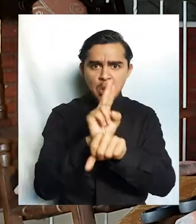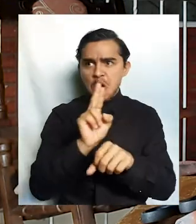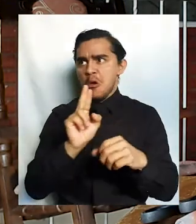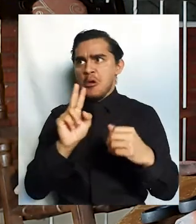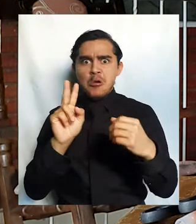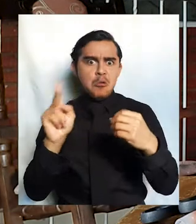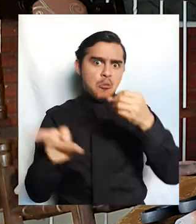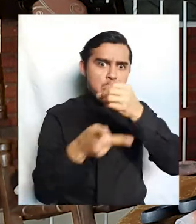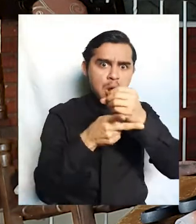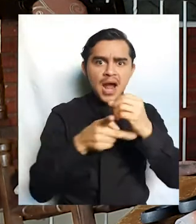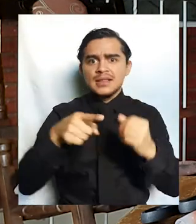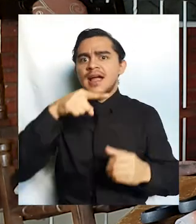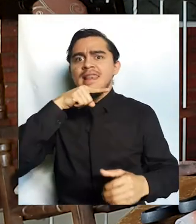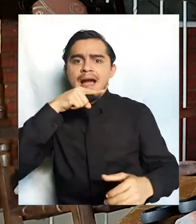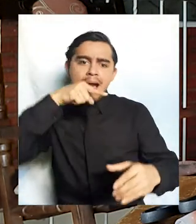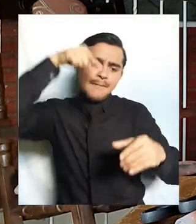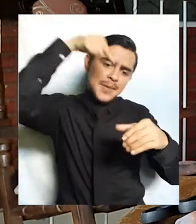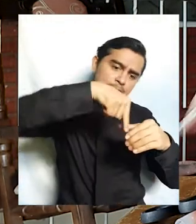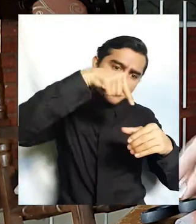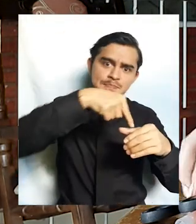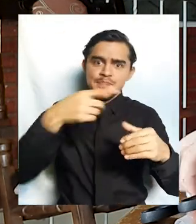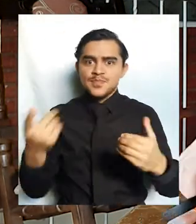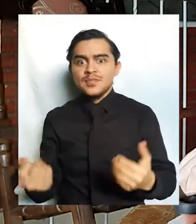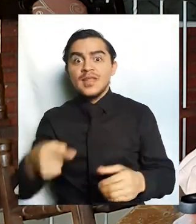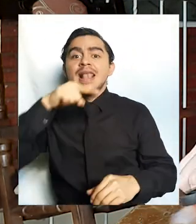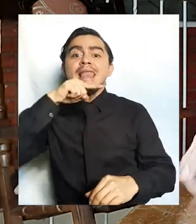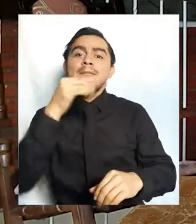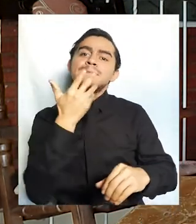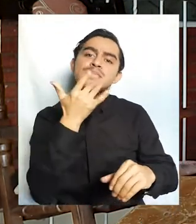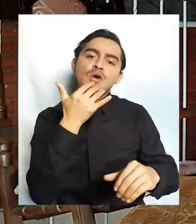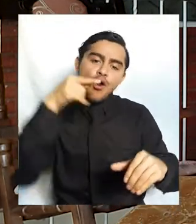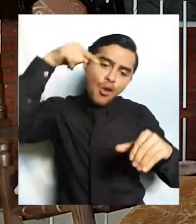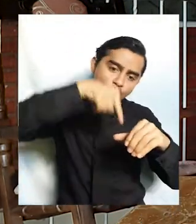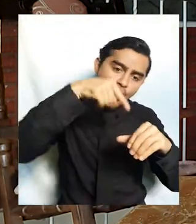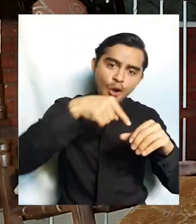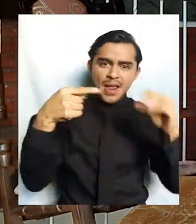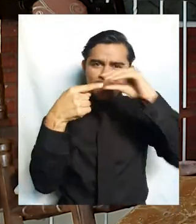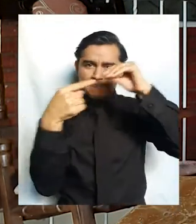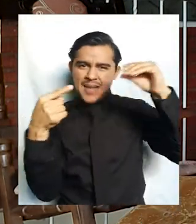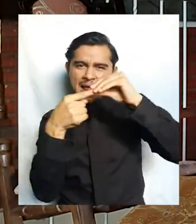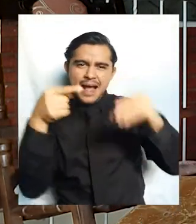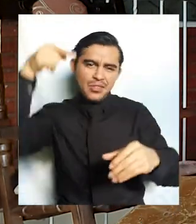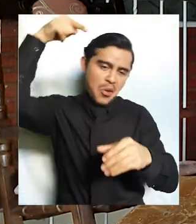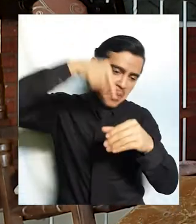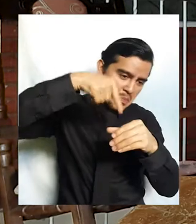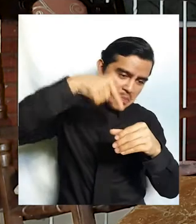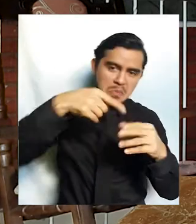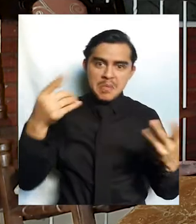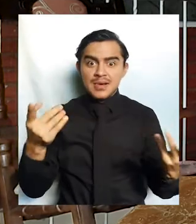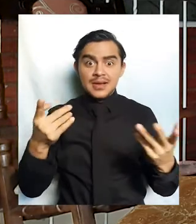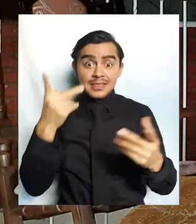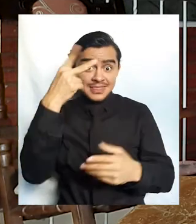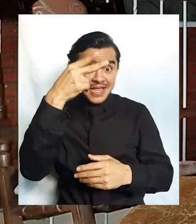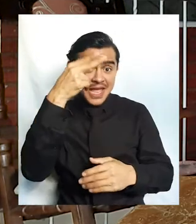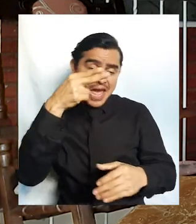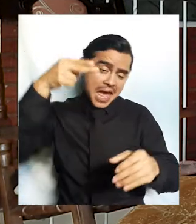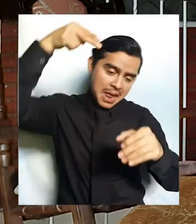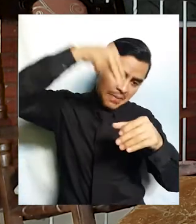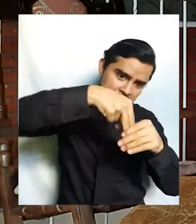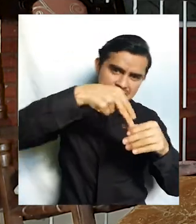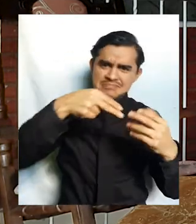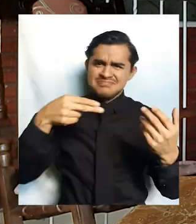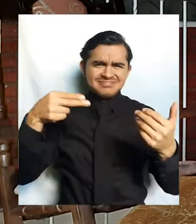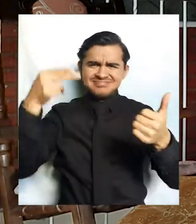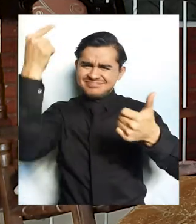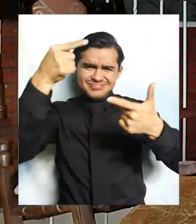en él todos nuestros lápices, nuestros colores y marcadores y también nuestras tijeras y todos los útiles